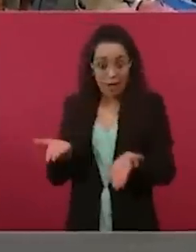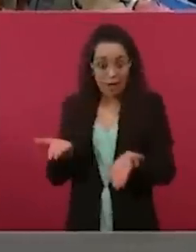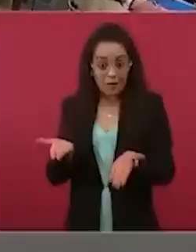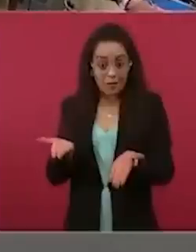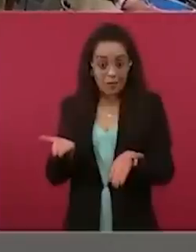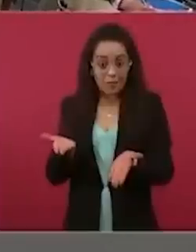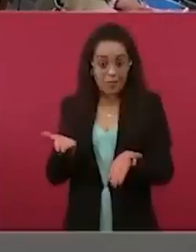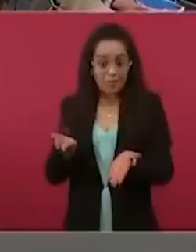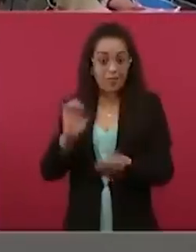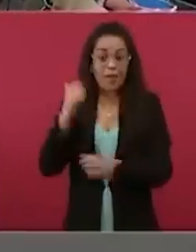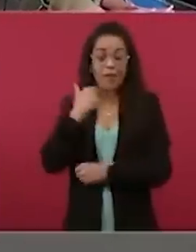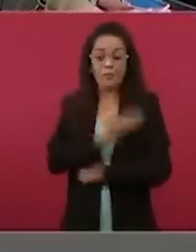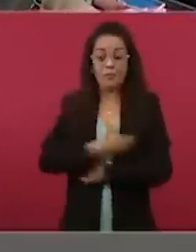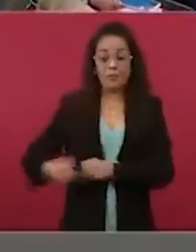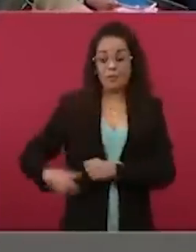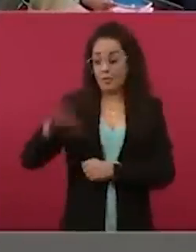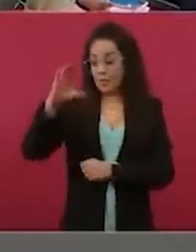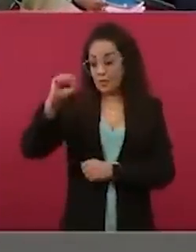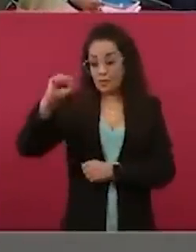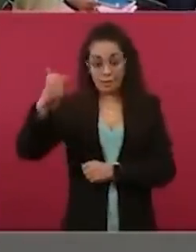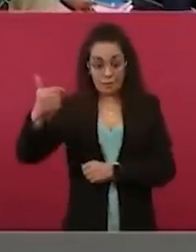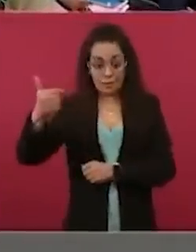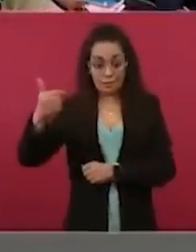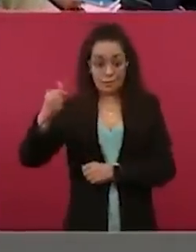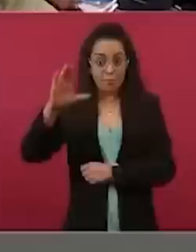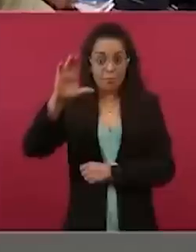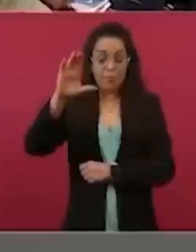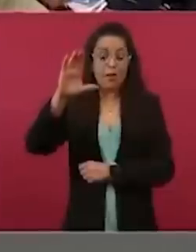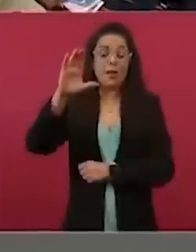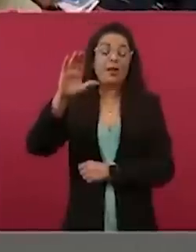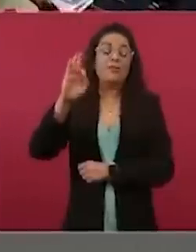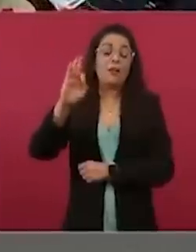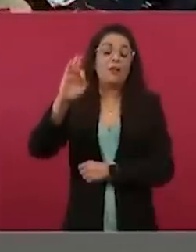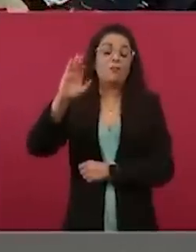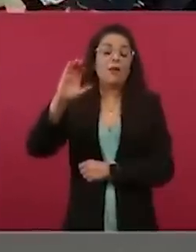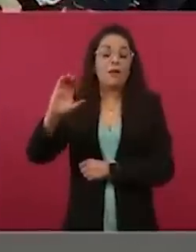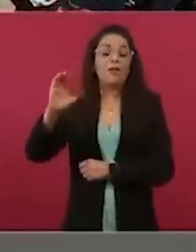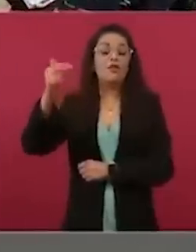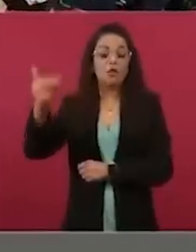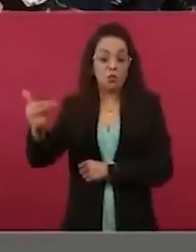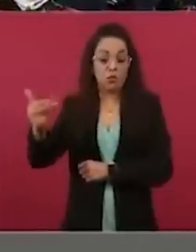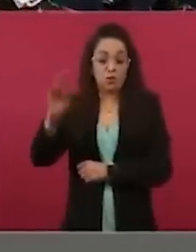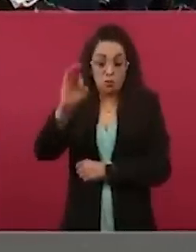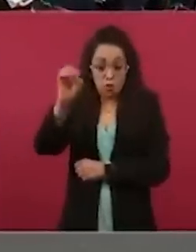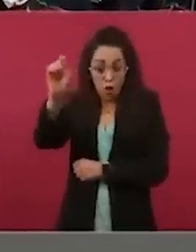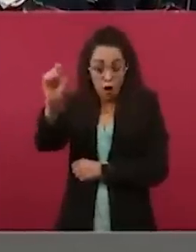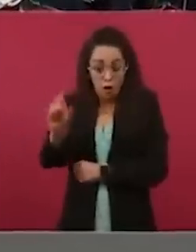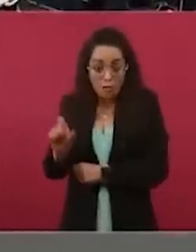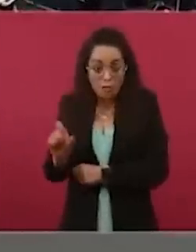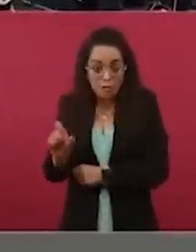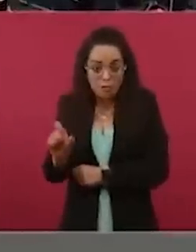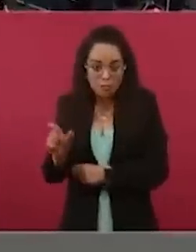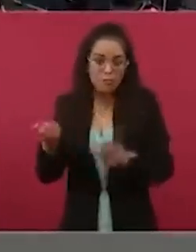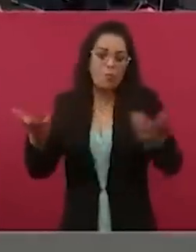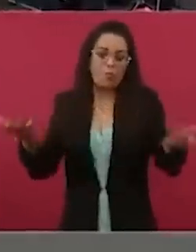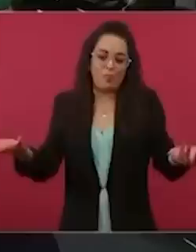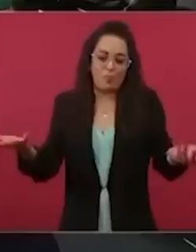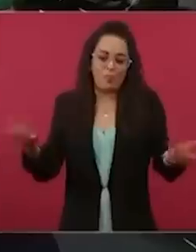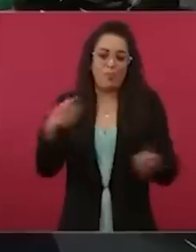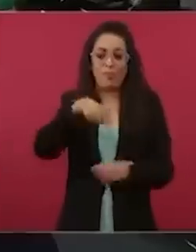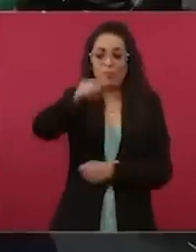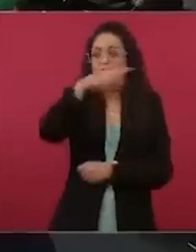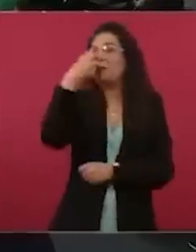de Gortari. ¿Calderón? ¿Fox? No. Ah, entonces no, ya, ya se,